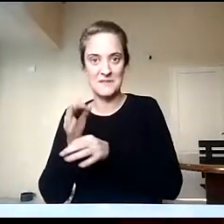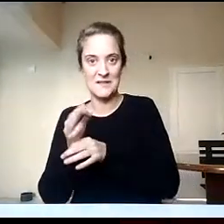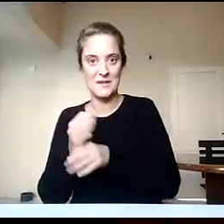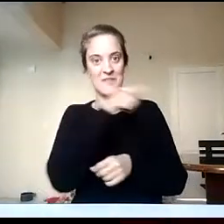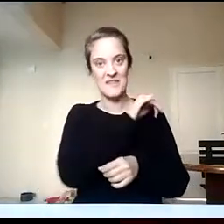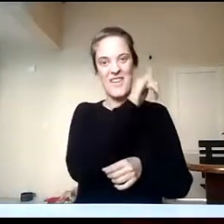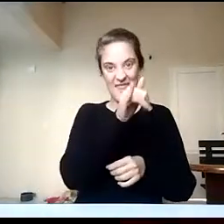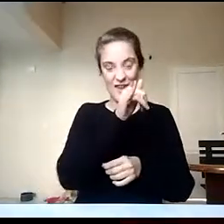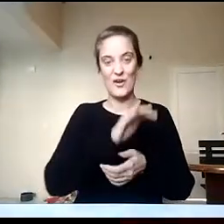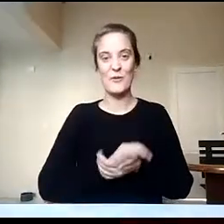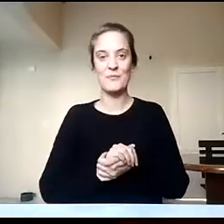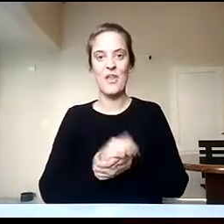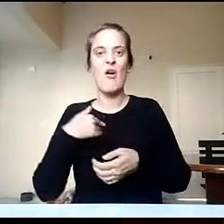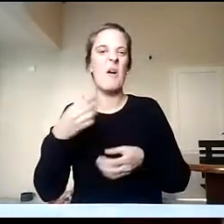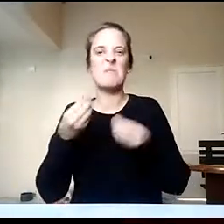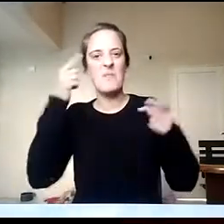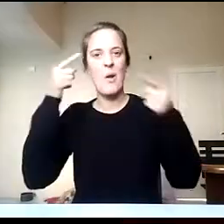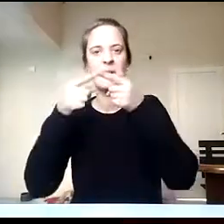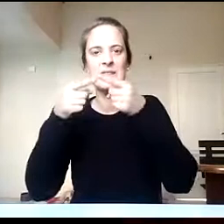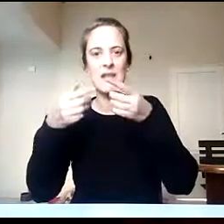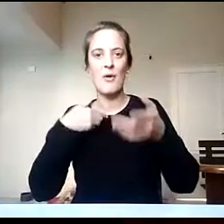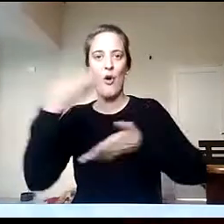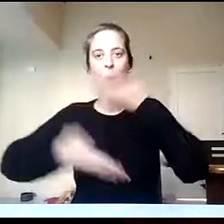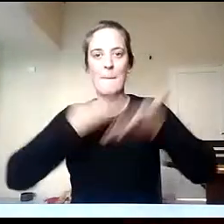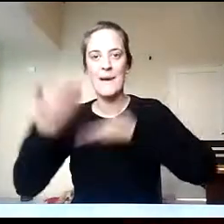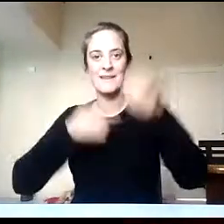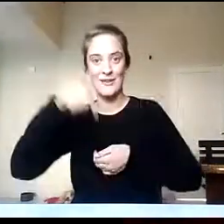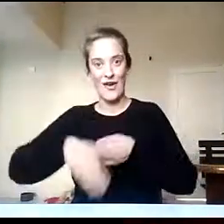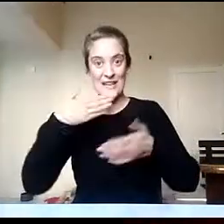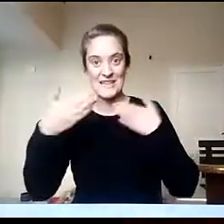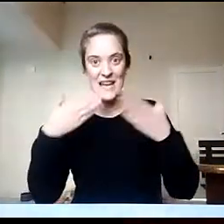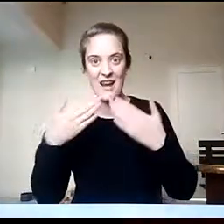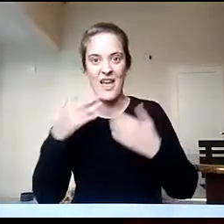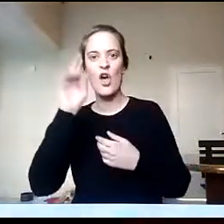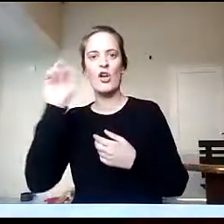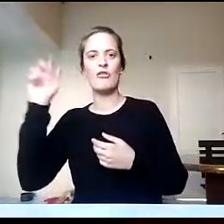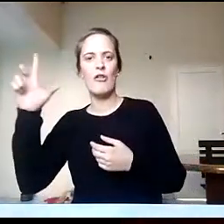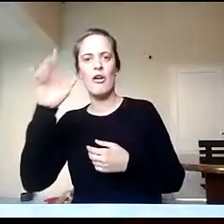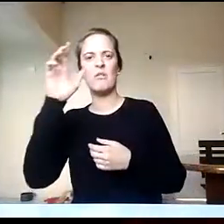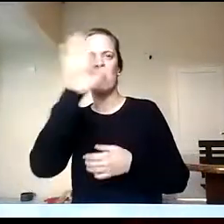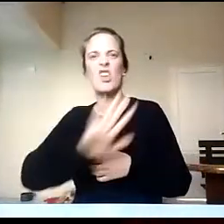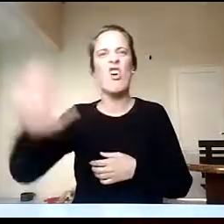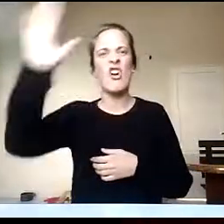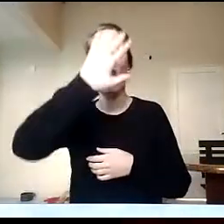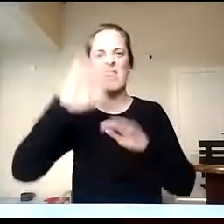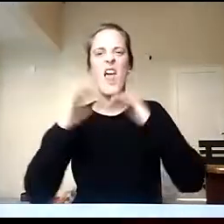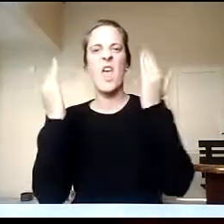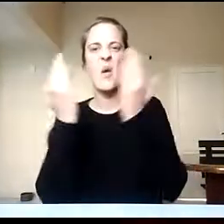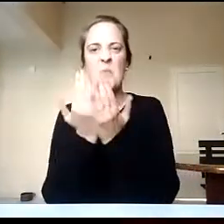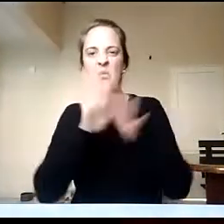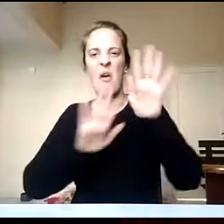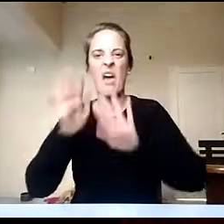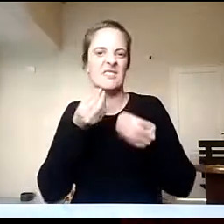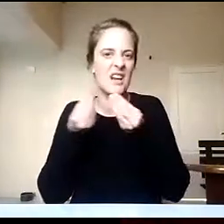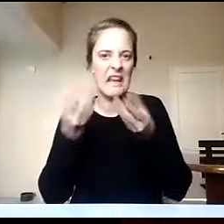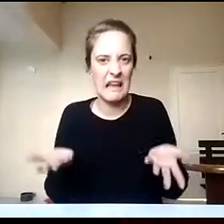que podamos compartir hoy, a través de esta charla, qué rol tiene la geografía en el mundo actual, pensándolo siempre desde